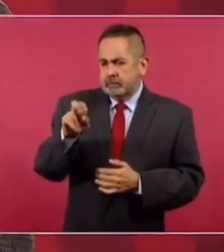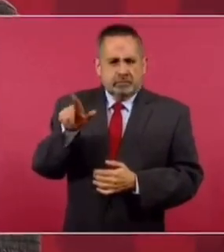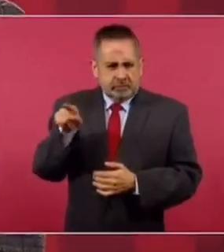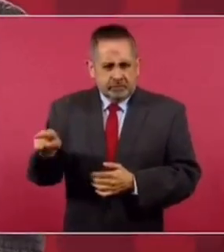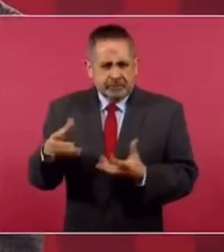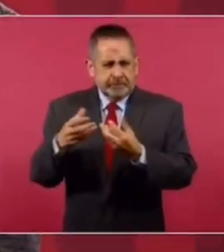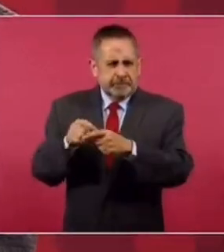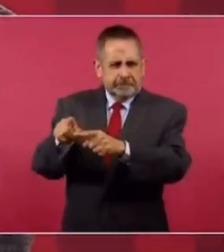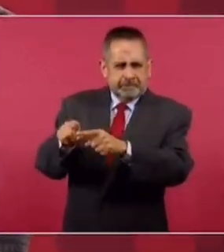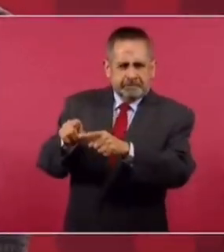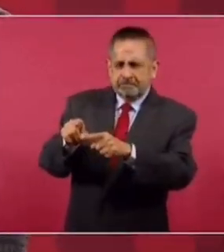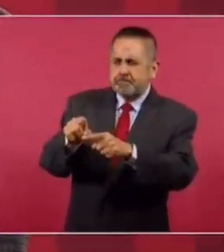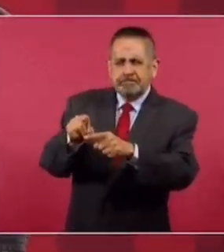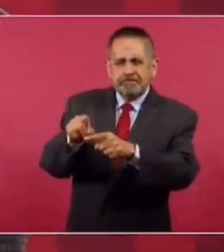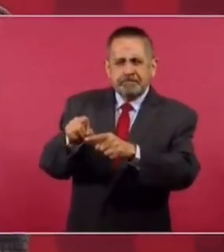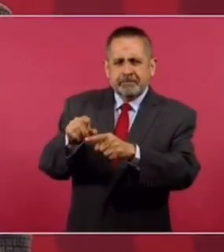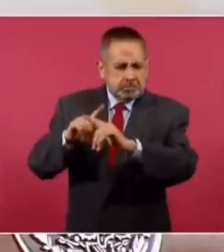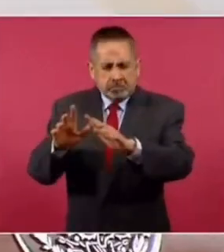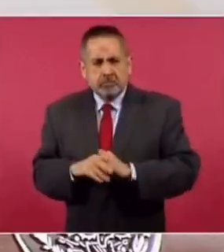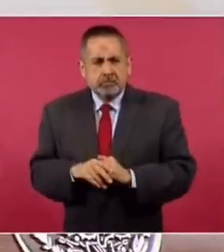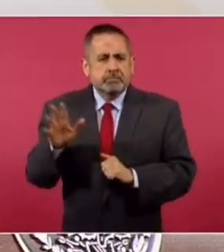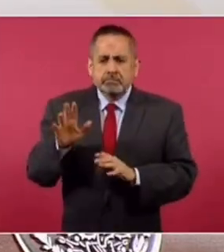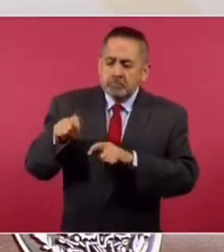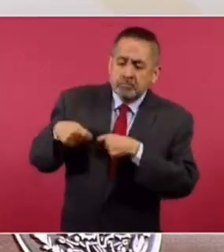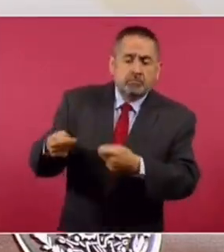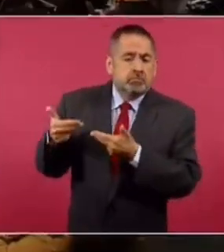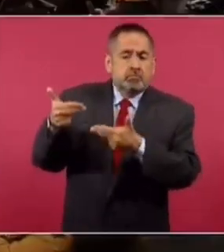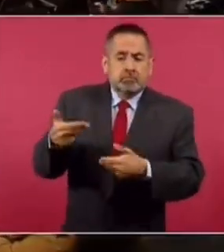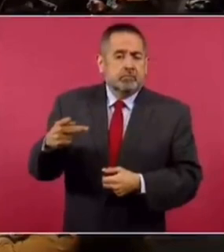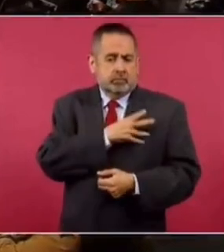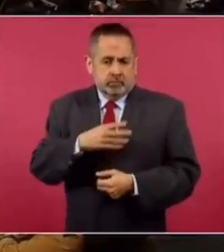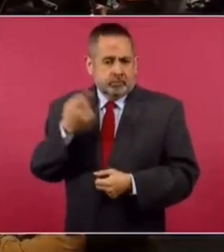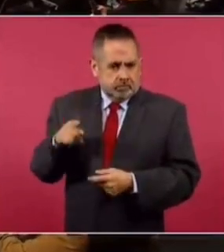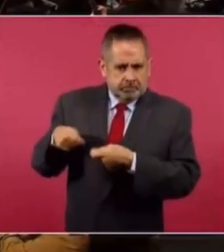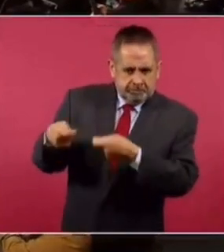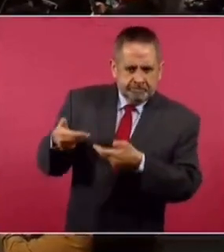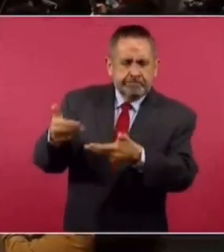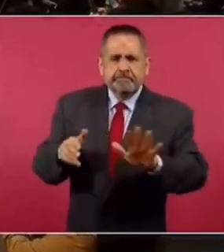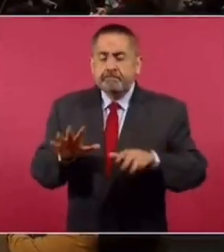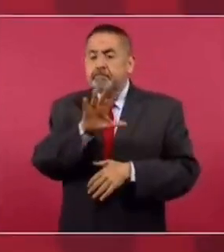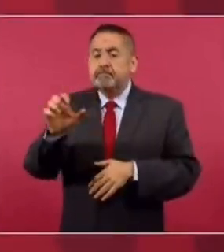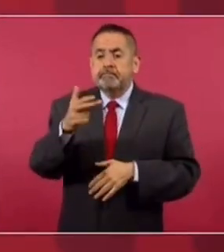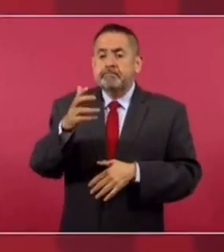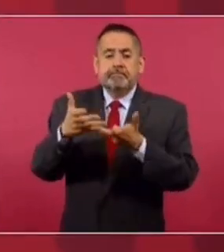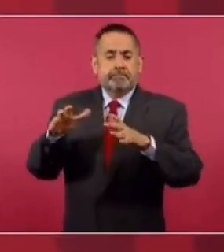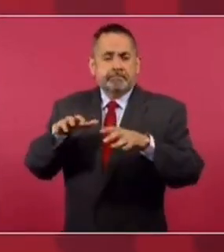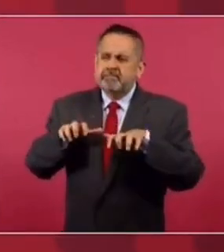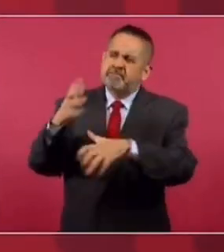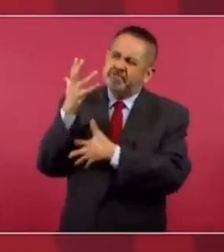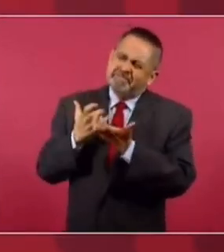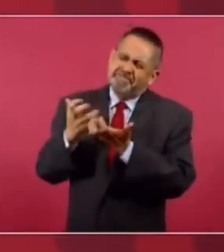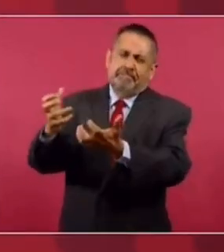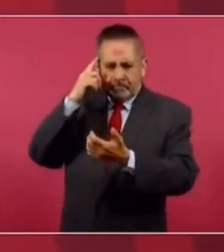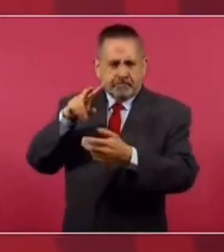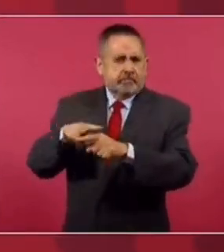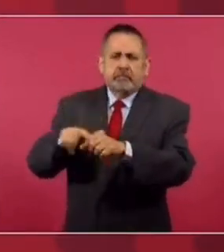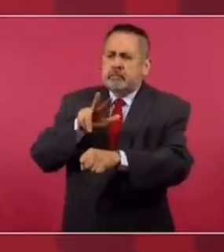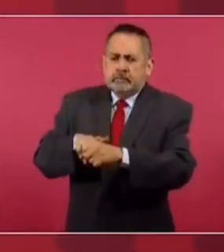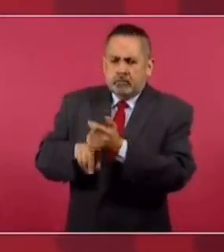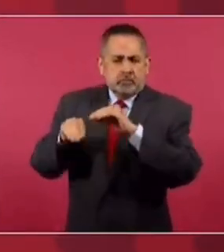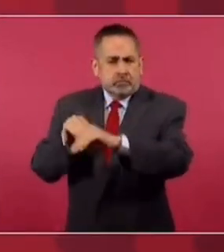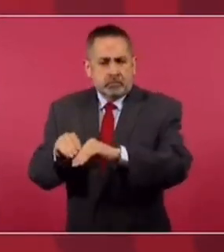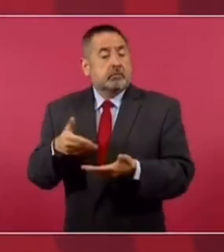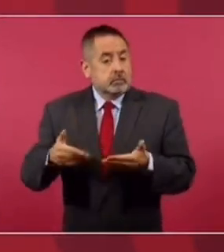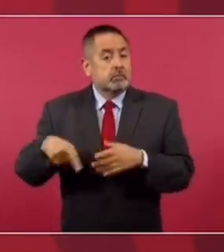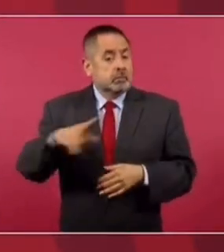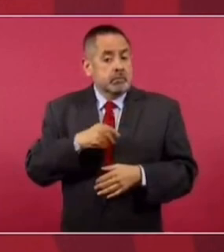del CIT. Los hoteles del CIT. Le dejó dicho a los hijos que se reservaran 500 hectáreas de manglares para un parque natural. Y